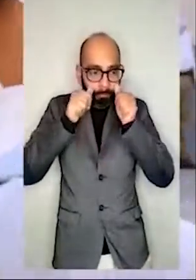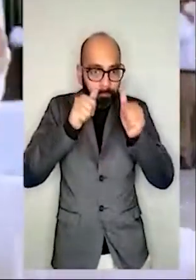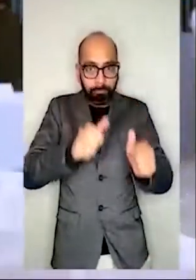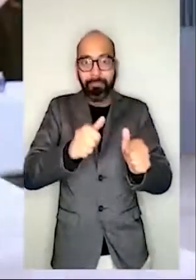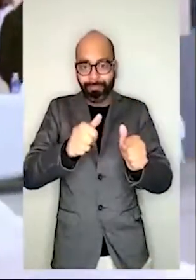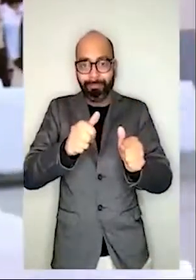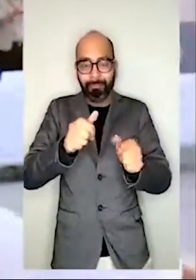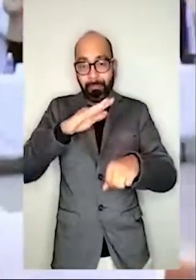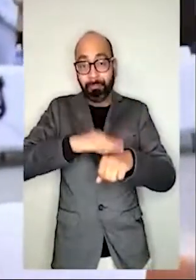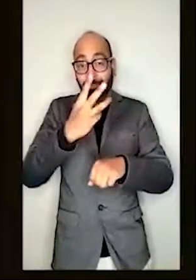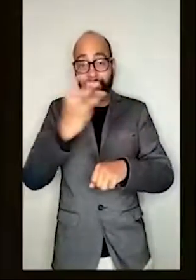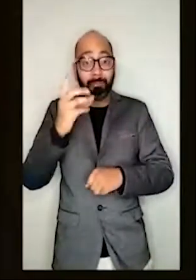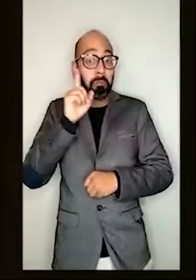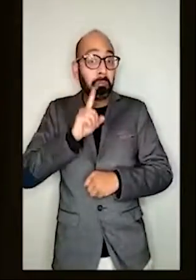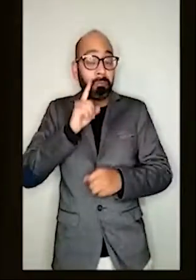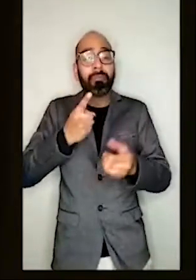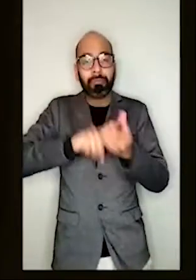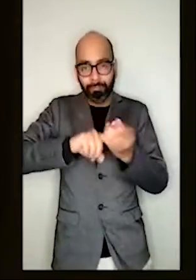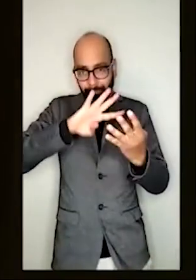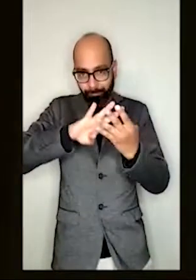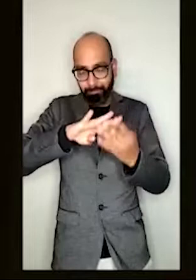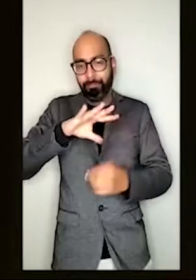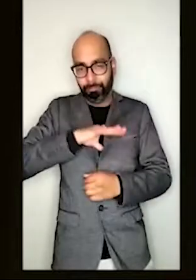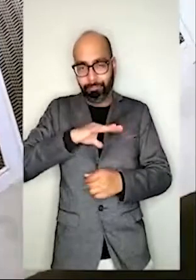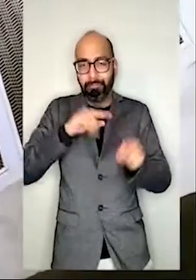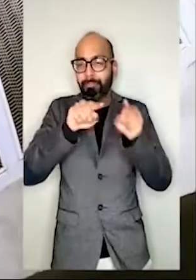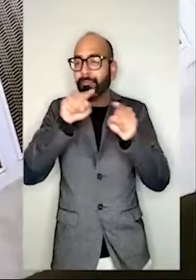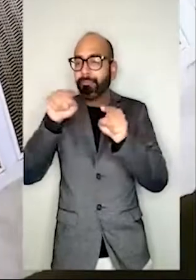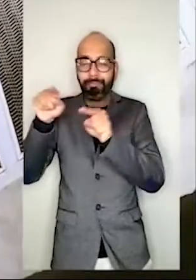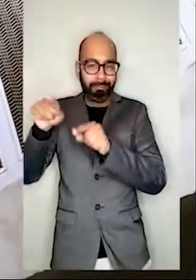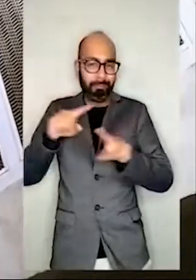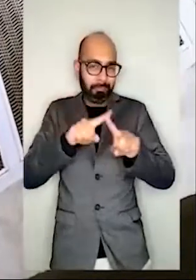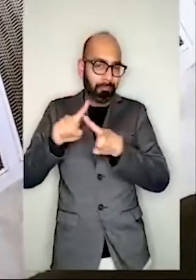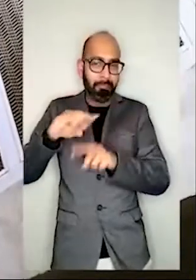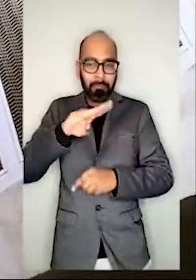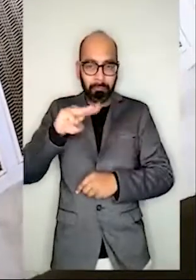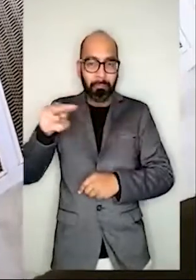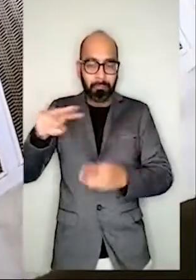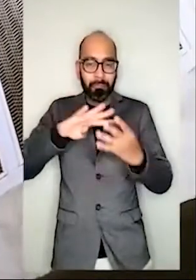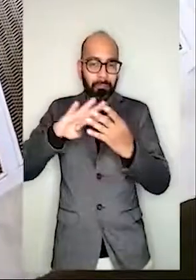maternidad y lactancia al interior de un centro penitenciario, informó para Red 113, Los Más Cervantes.